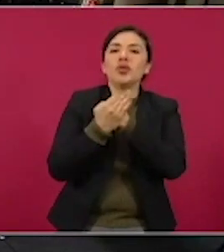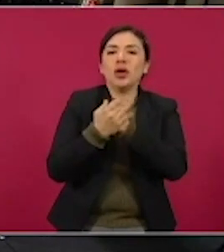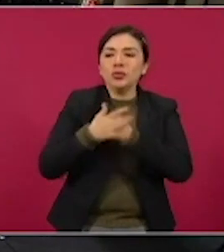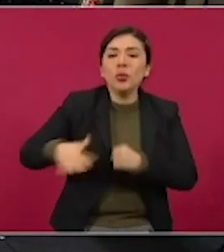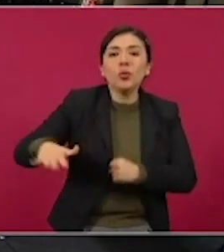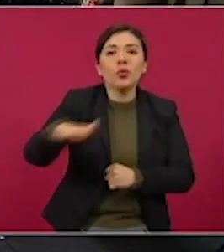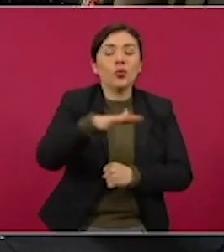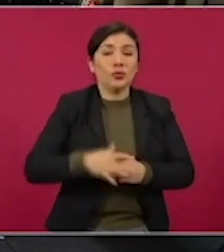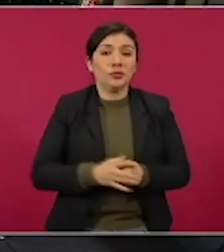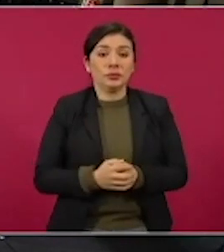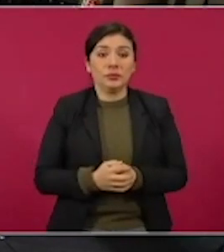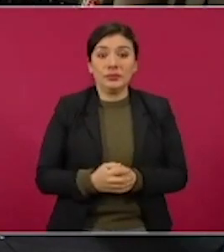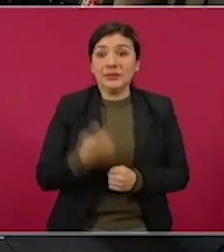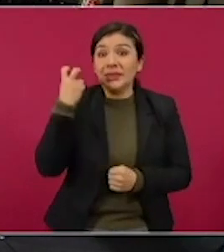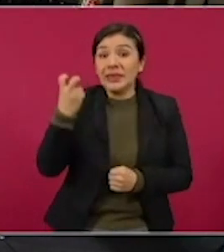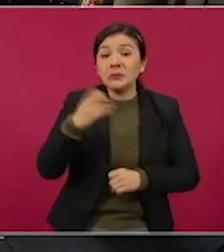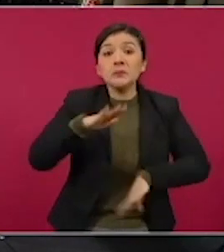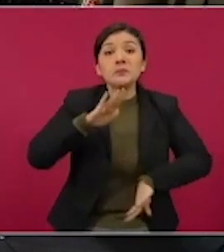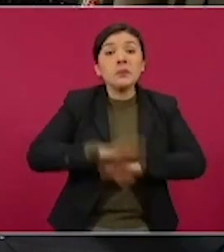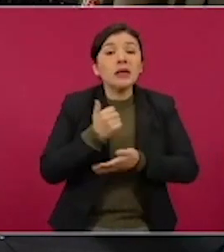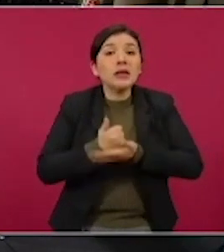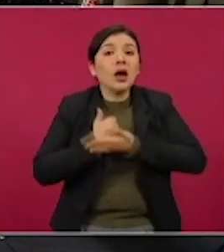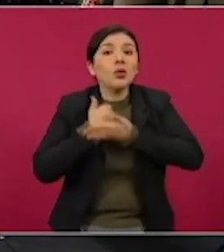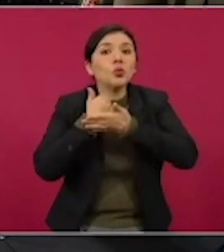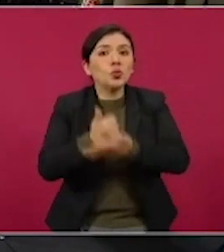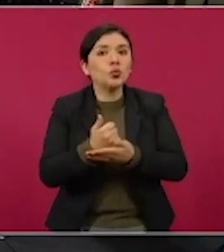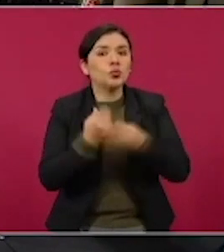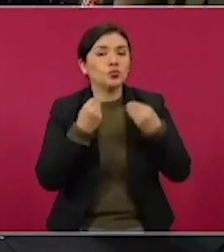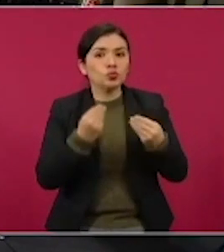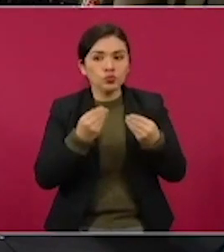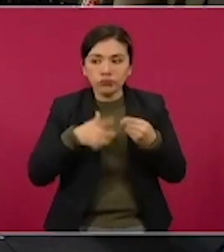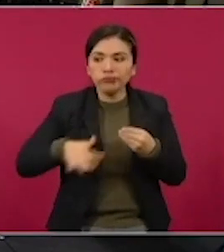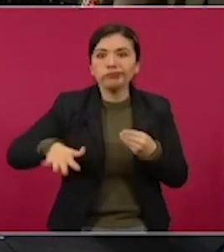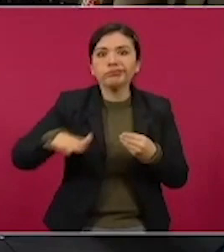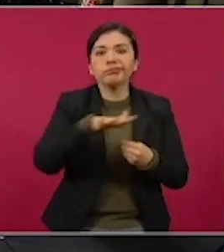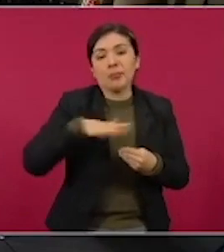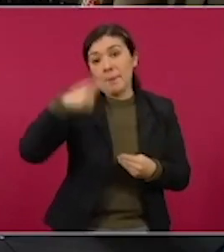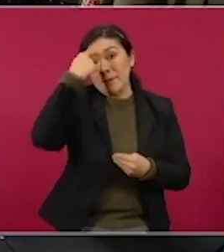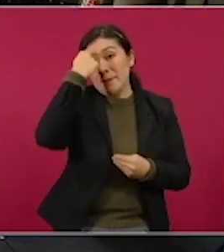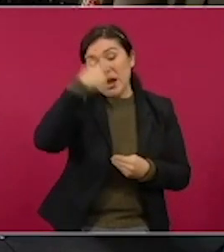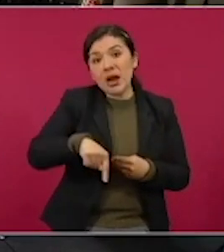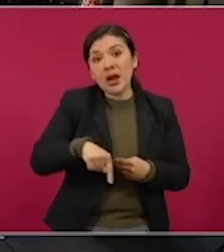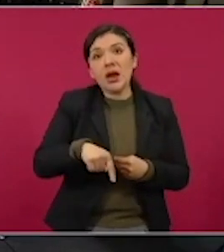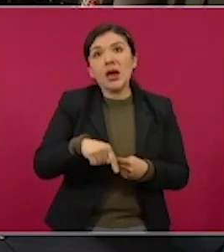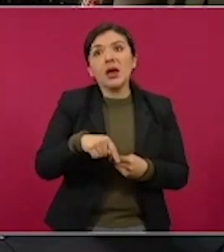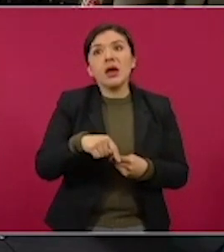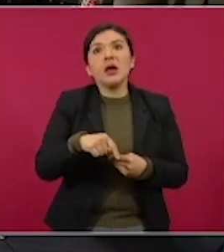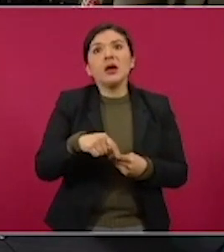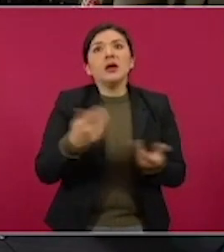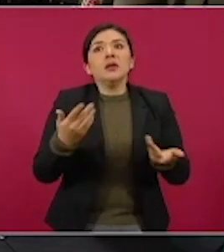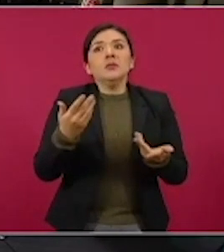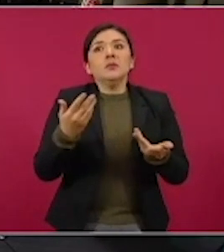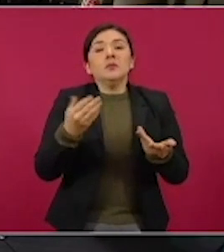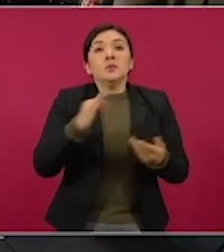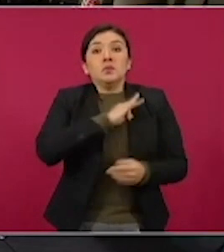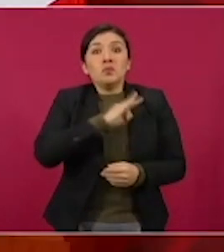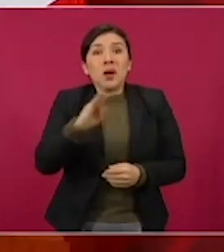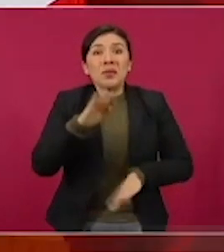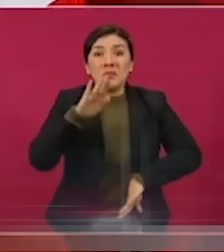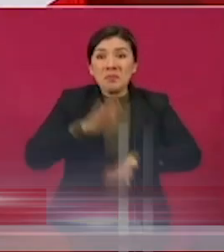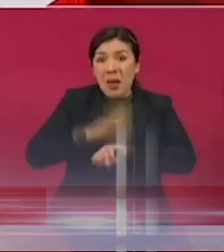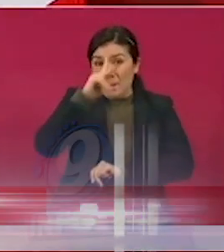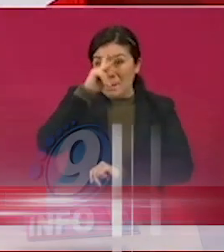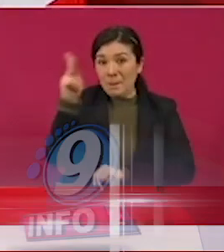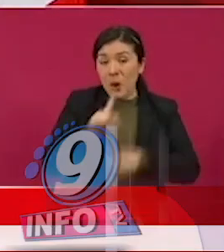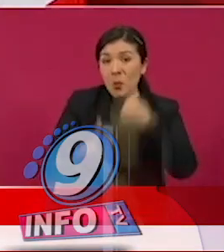Esto fue lo que nos ayudó a que no tuviésemos problemas